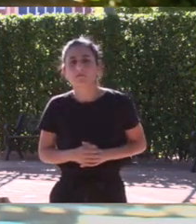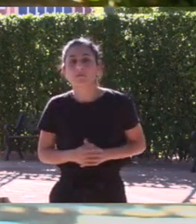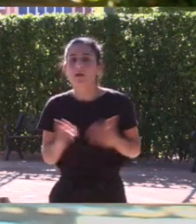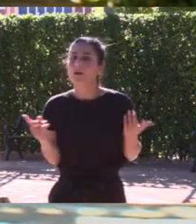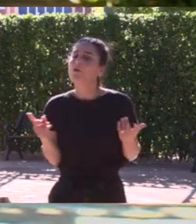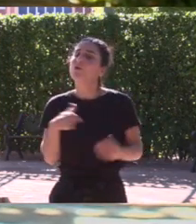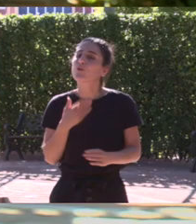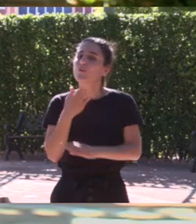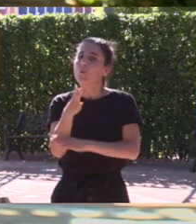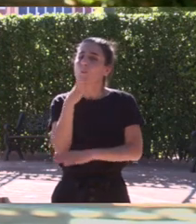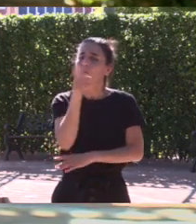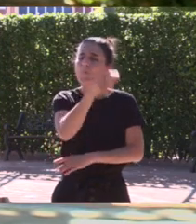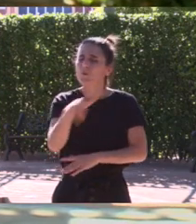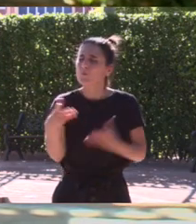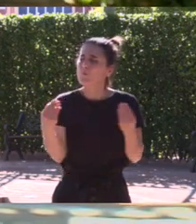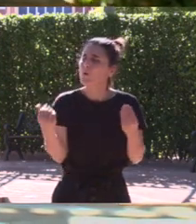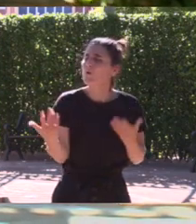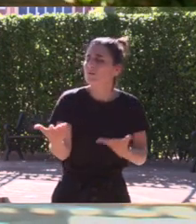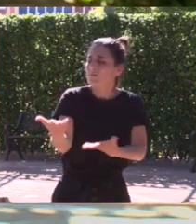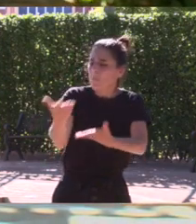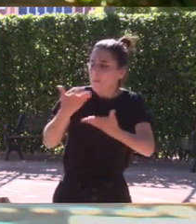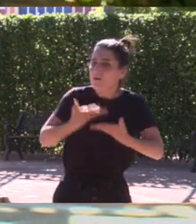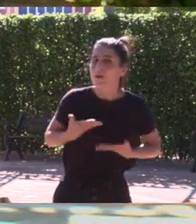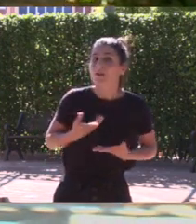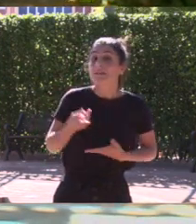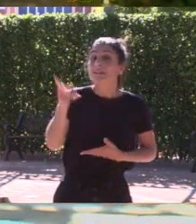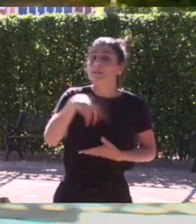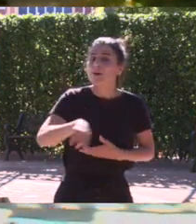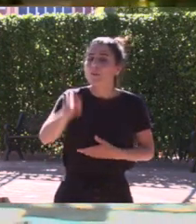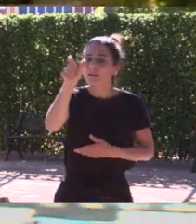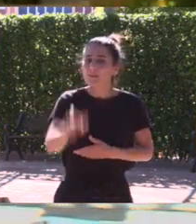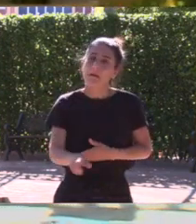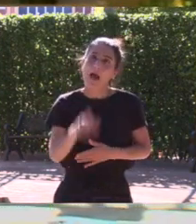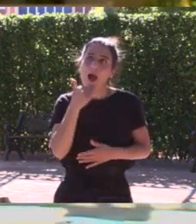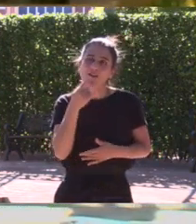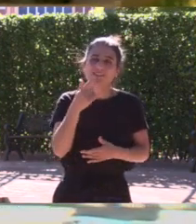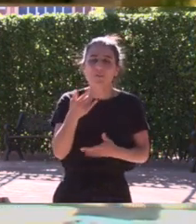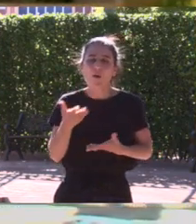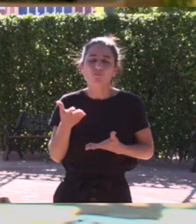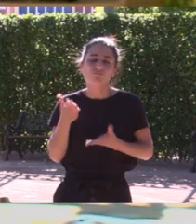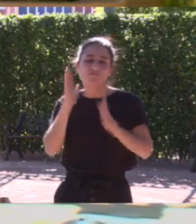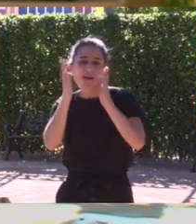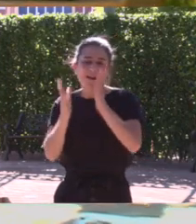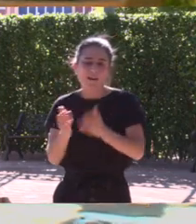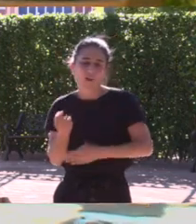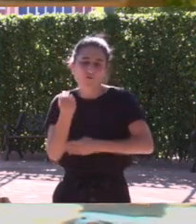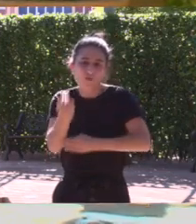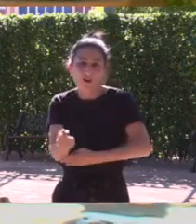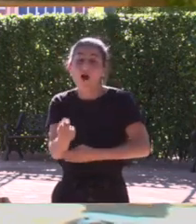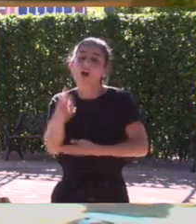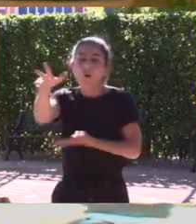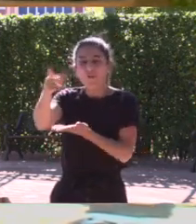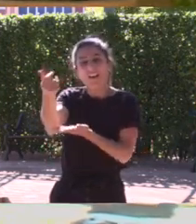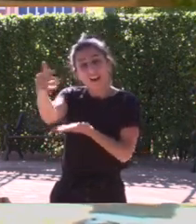allí gracias a muchas personas que me ayudaron y gracias a una especie de lo que ahora se llamaría un crowdfunding para